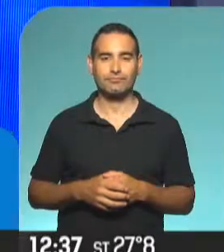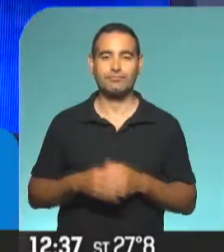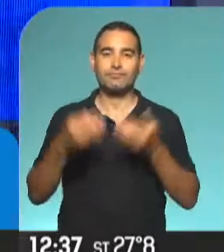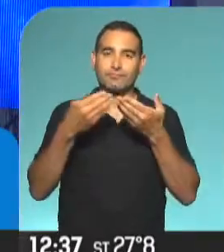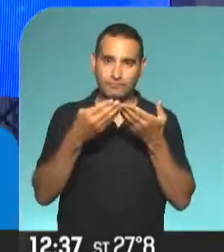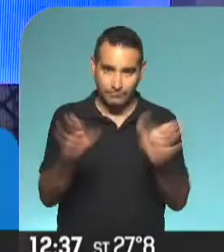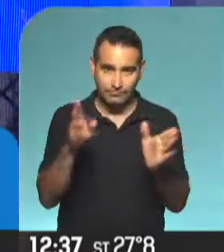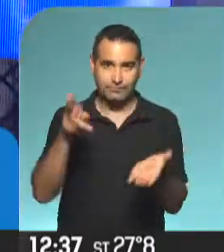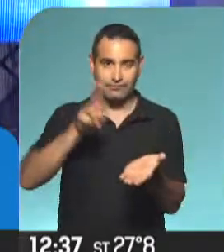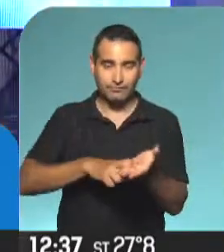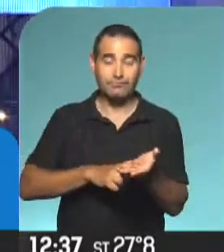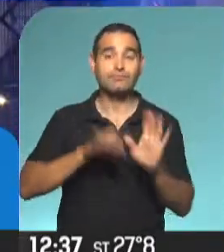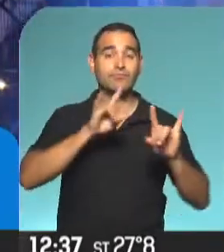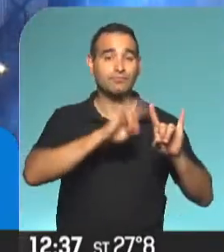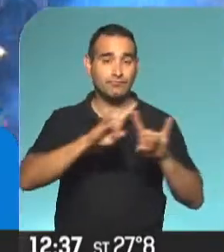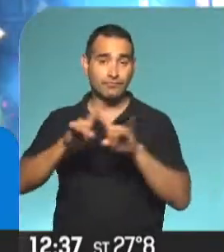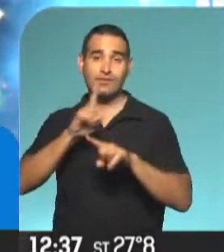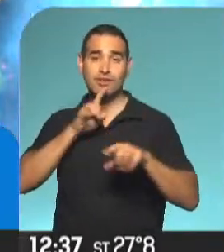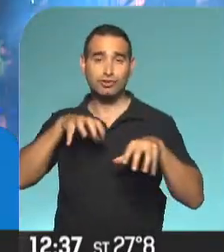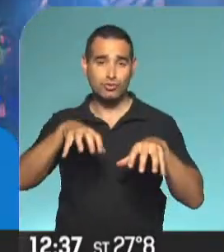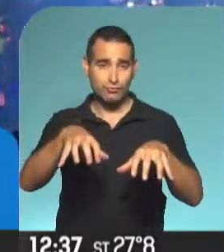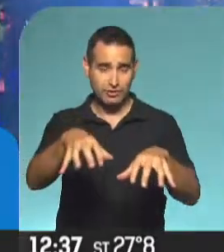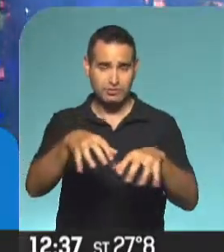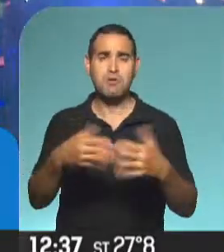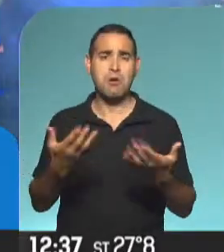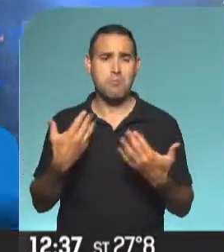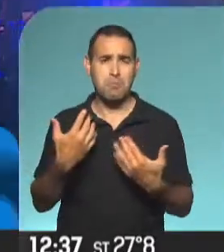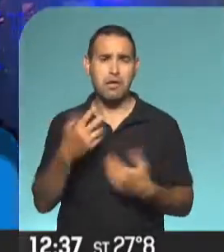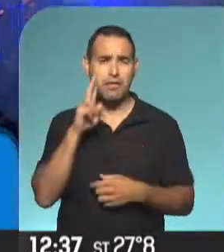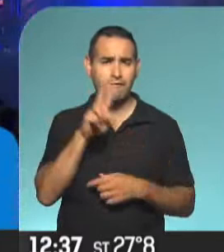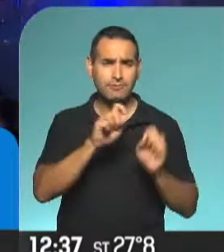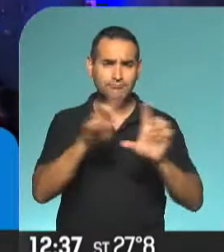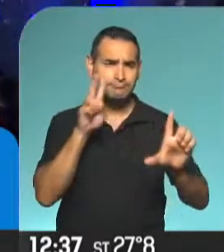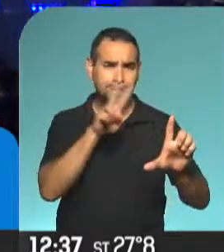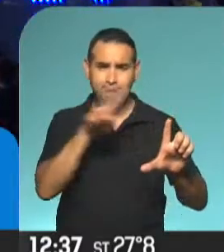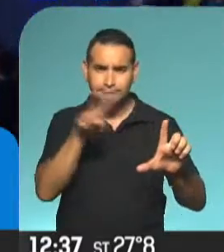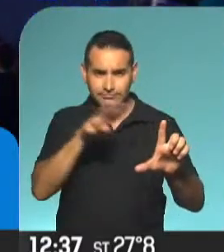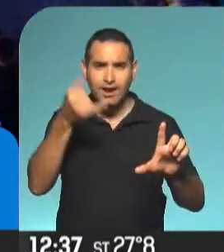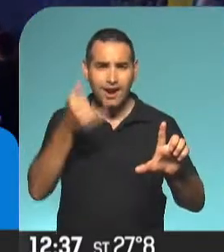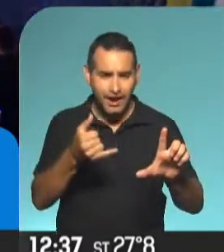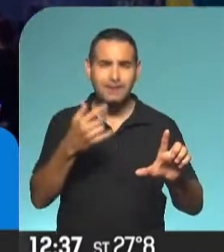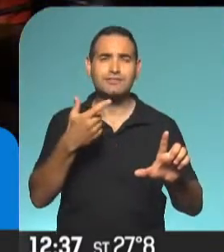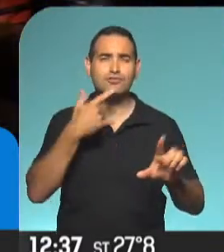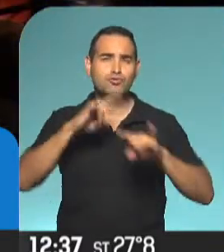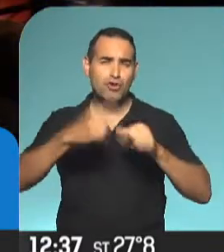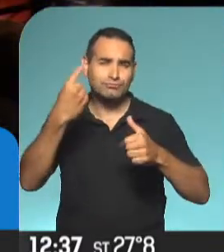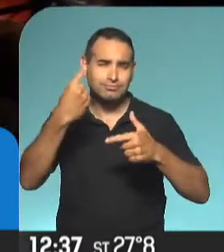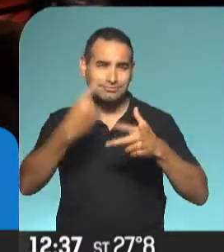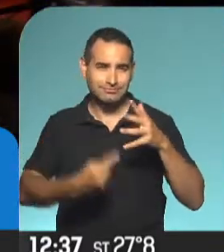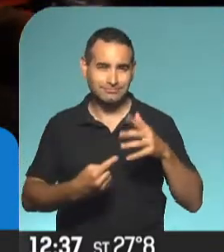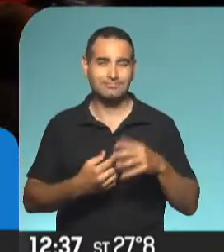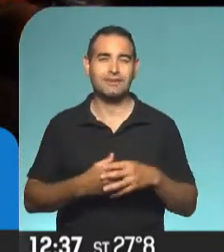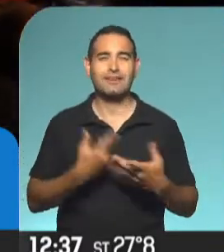Reabrimos, allí en la página de Tecnópolis pueden encontrar las distintas ofertas que va a haber, por supuesto,